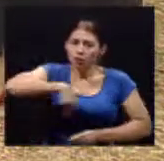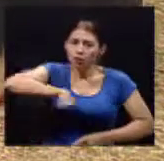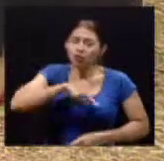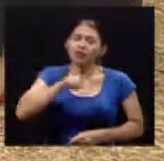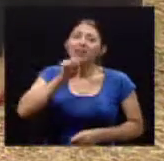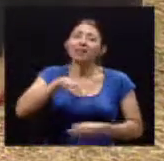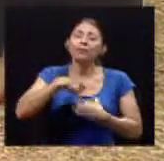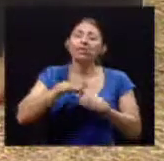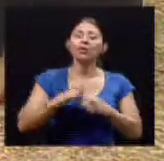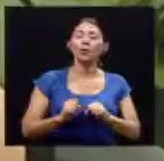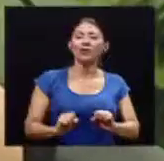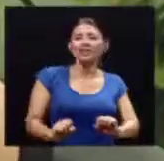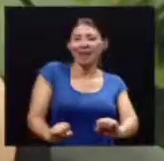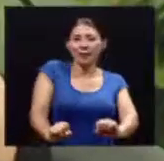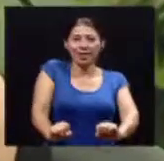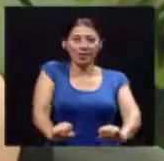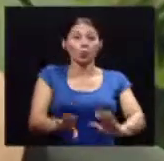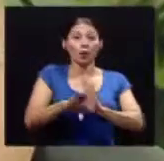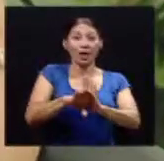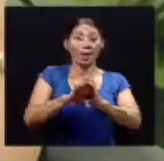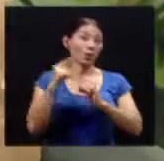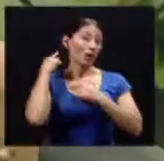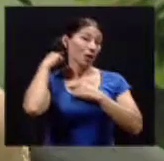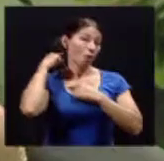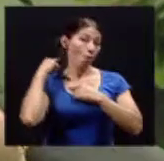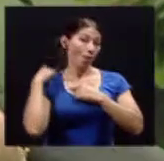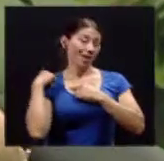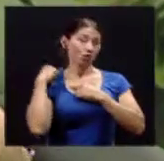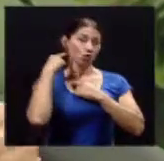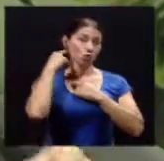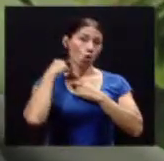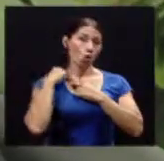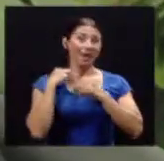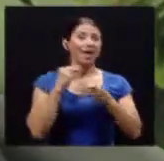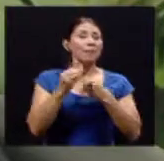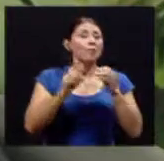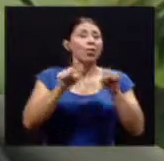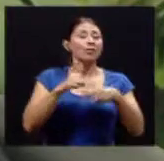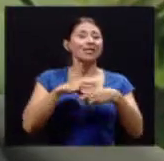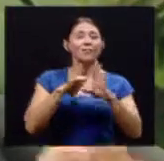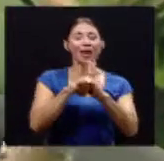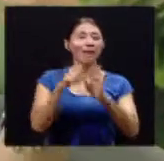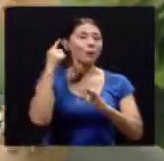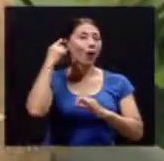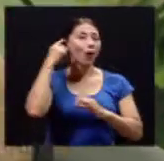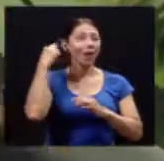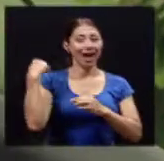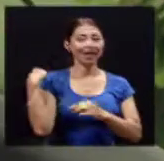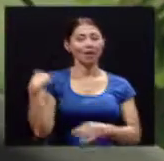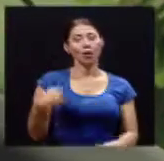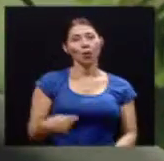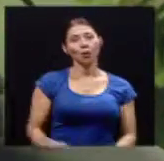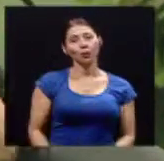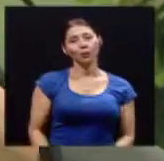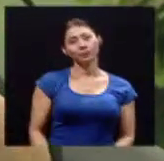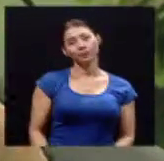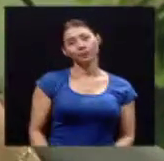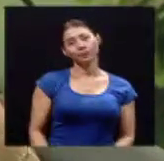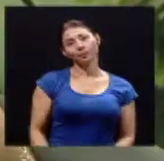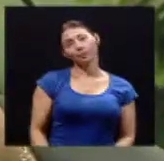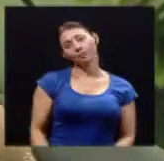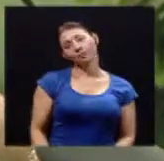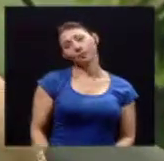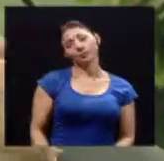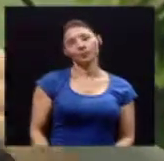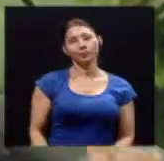ejemplo en el cuello podríamos como llevar la oreja al hombro lentamente de un lado hacia el otro un